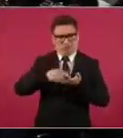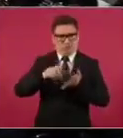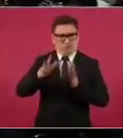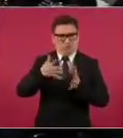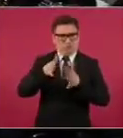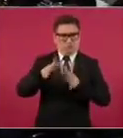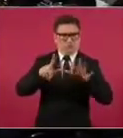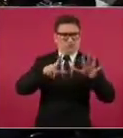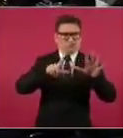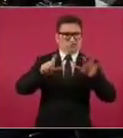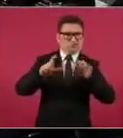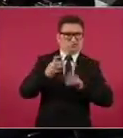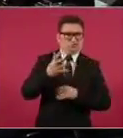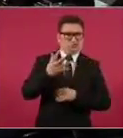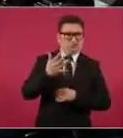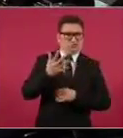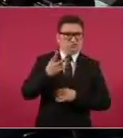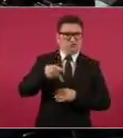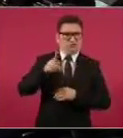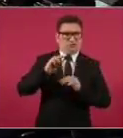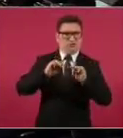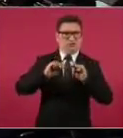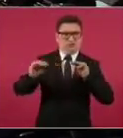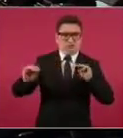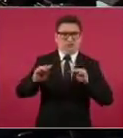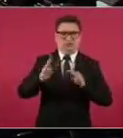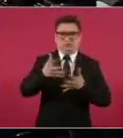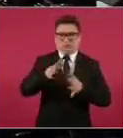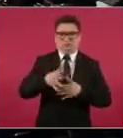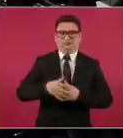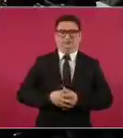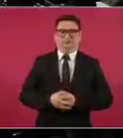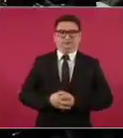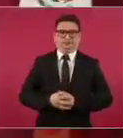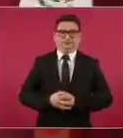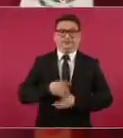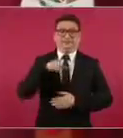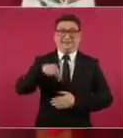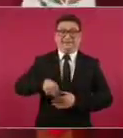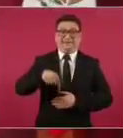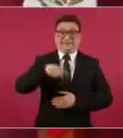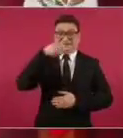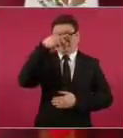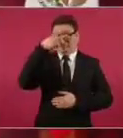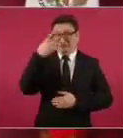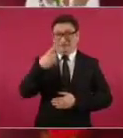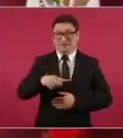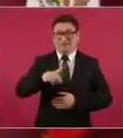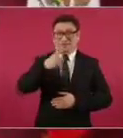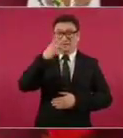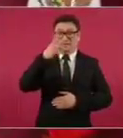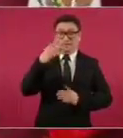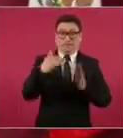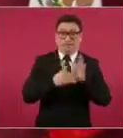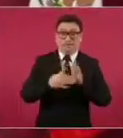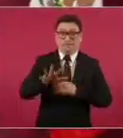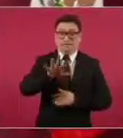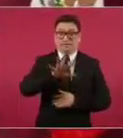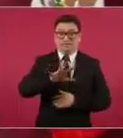750 kilómetros, aquí estamos hablando de mil 550